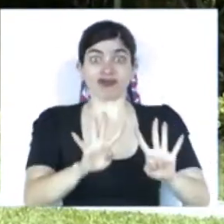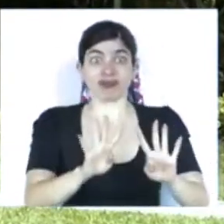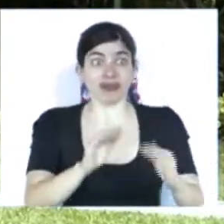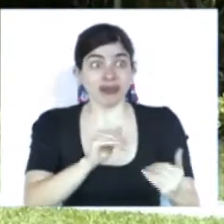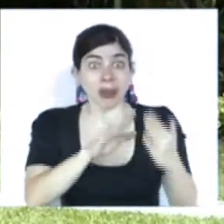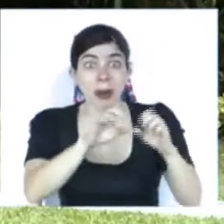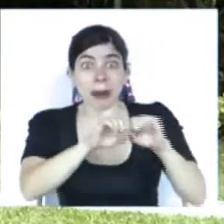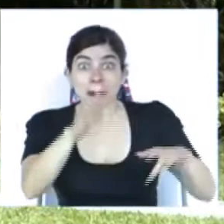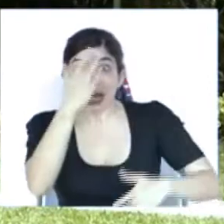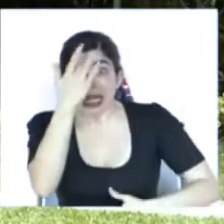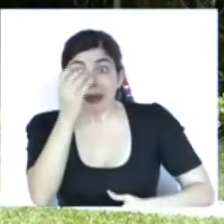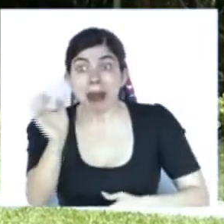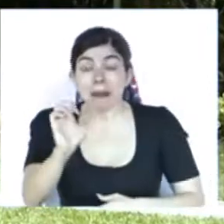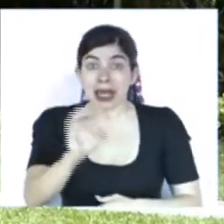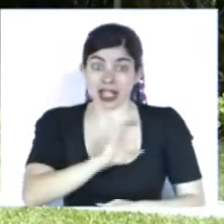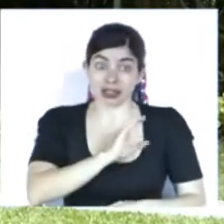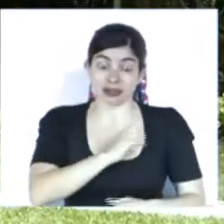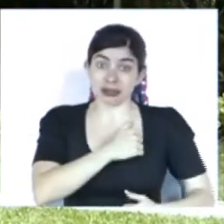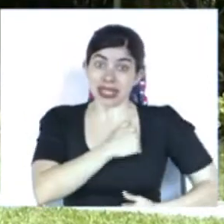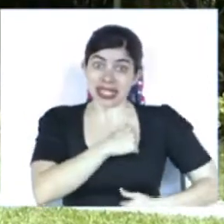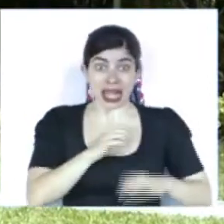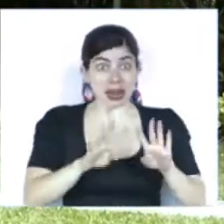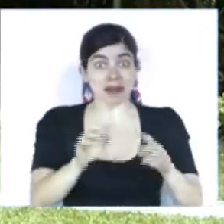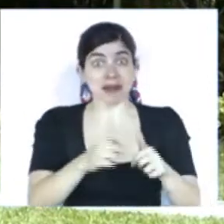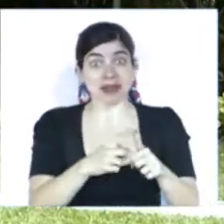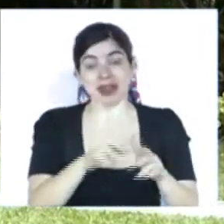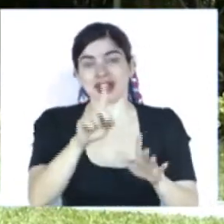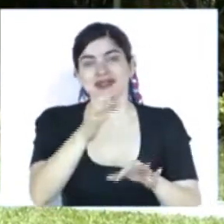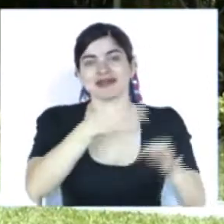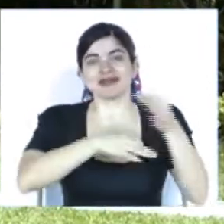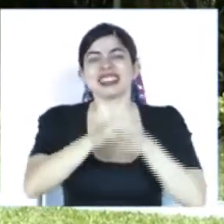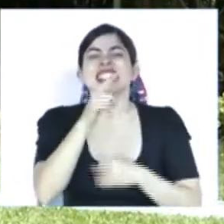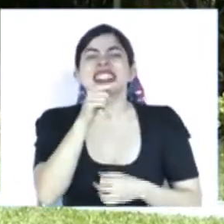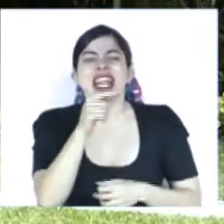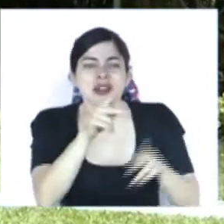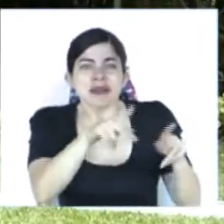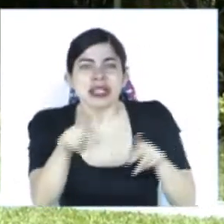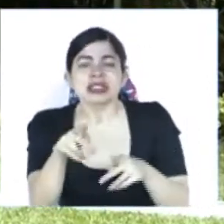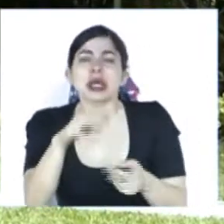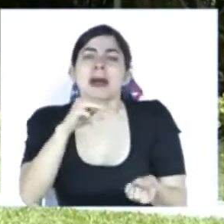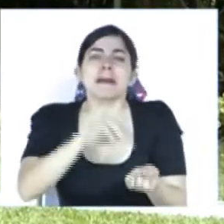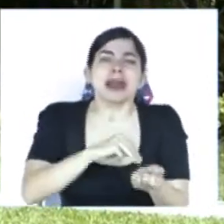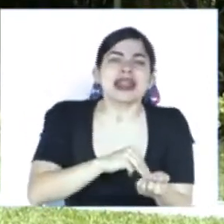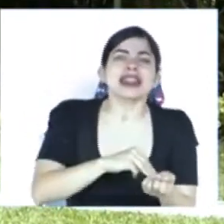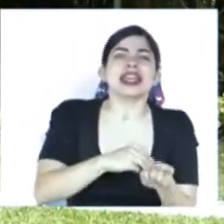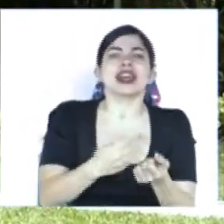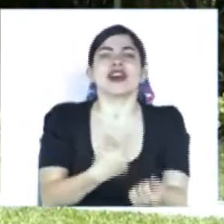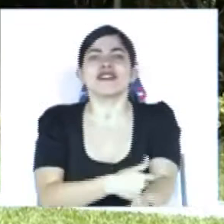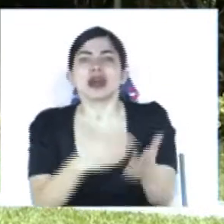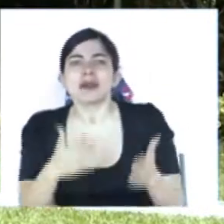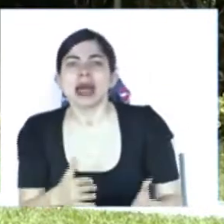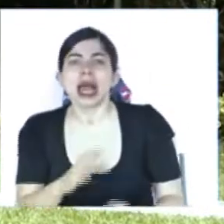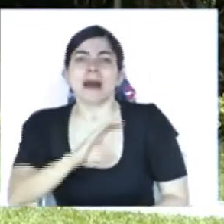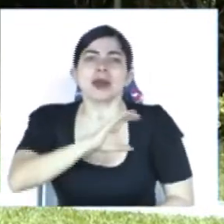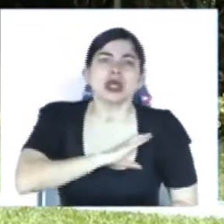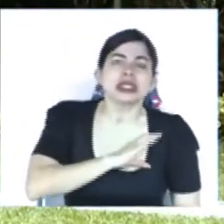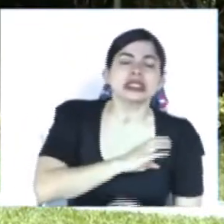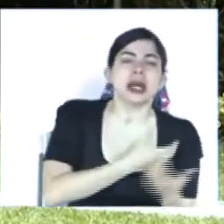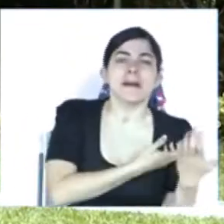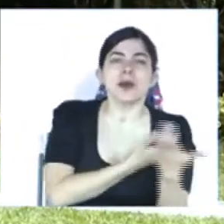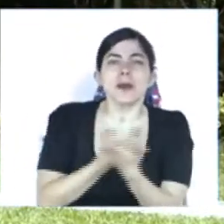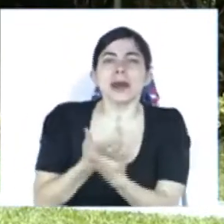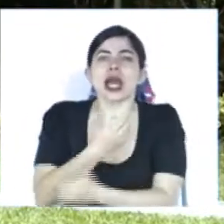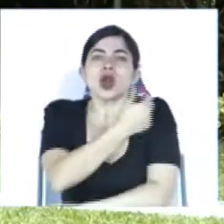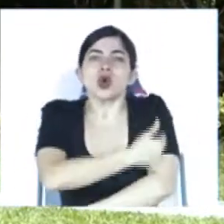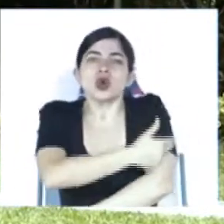la pandemia y otras emergencias, destacan personas, entre ellos médicos, enfermeras, policías, bomberos, cruzrojistas,